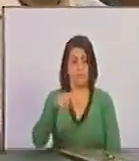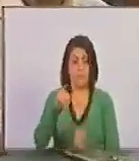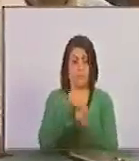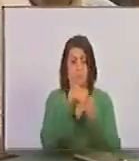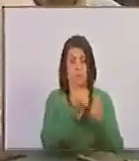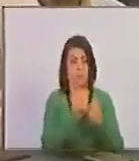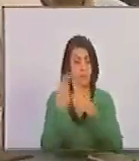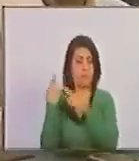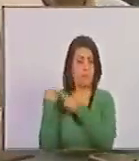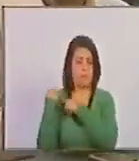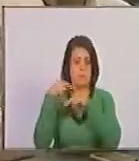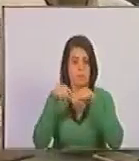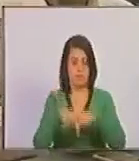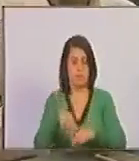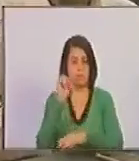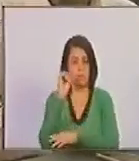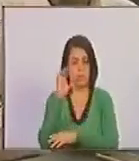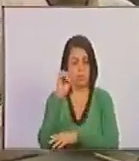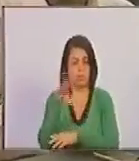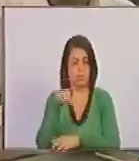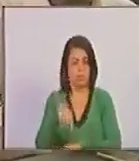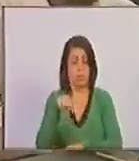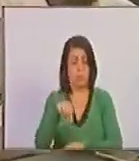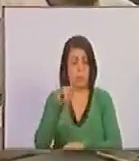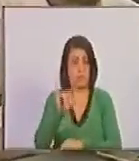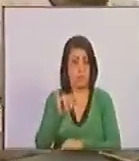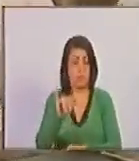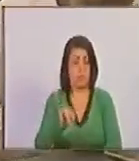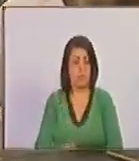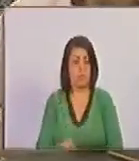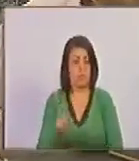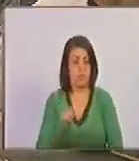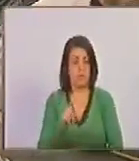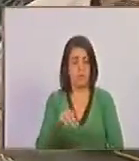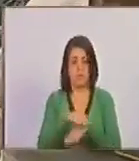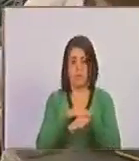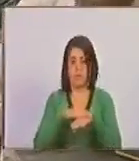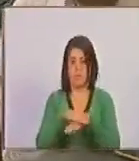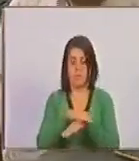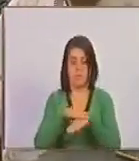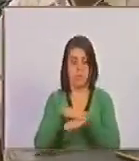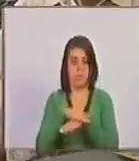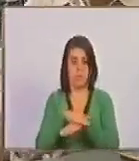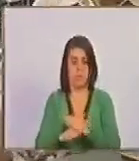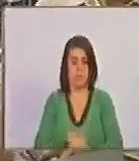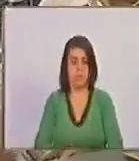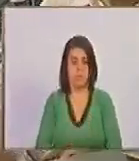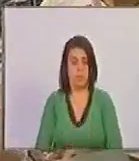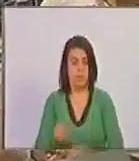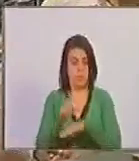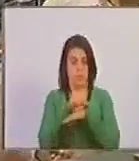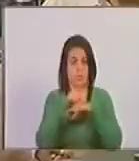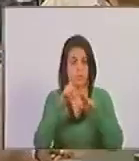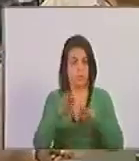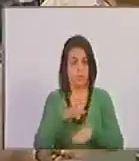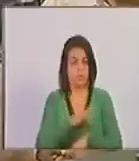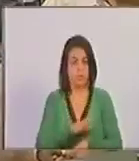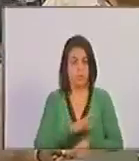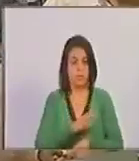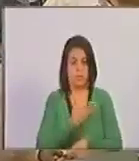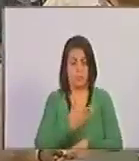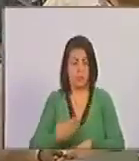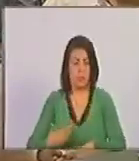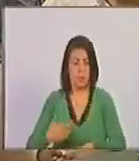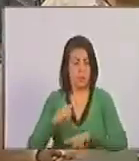representado inclusive en este parlamento, no le perdonó al gobierno presidido